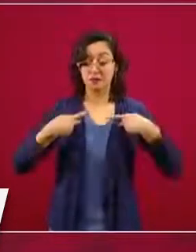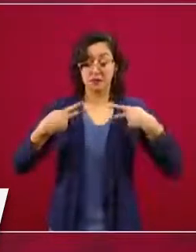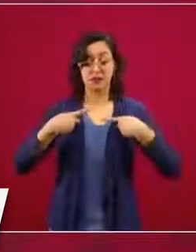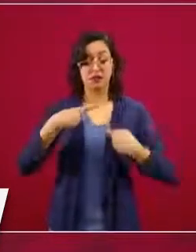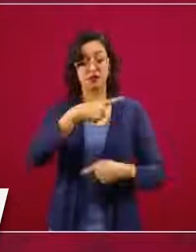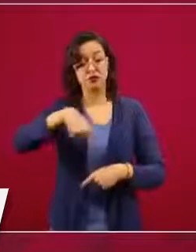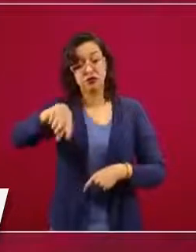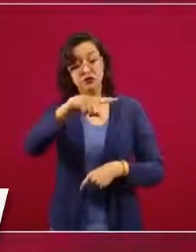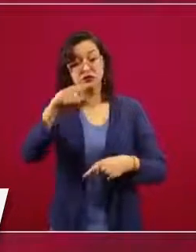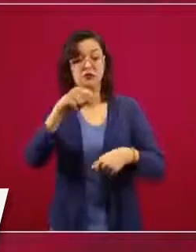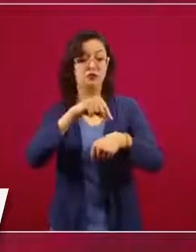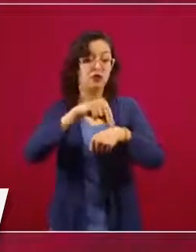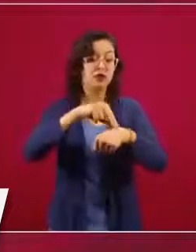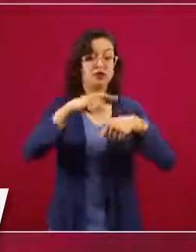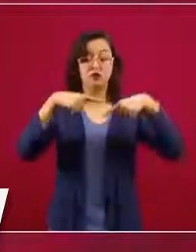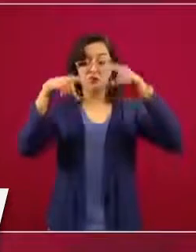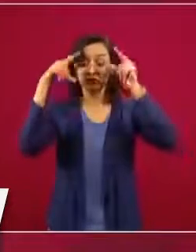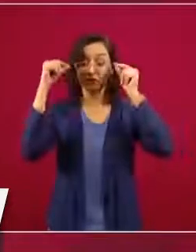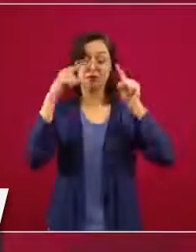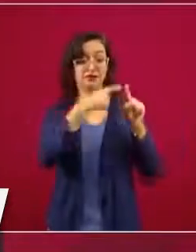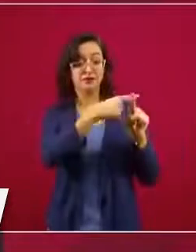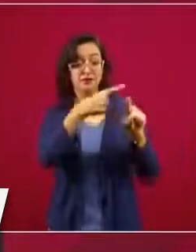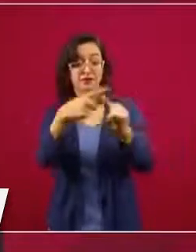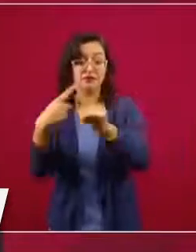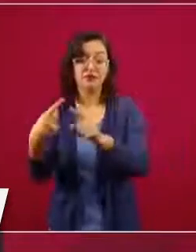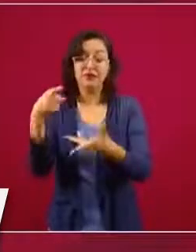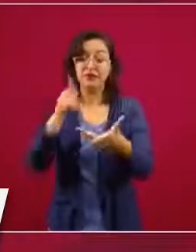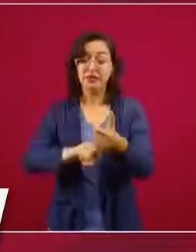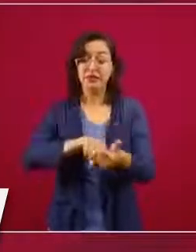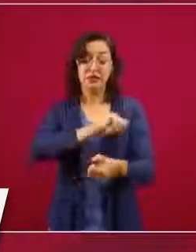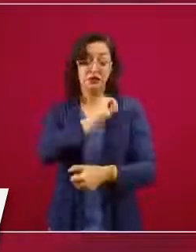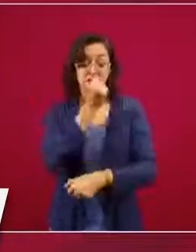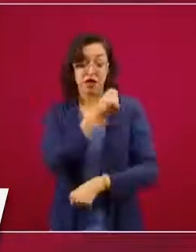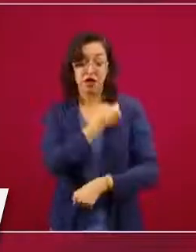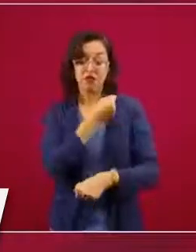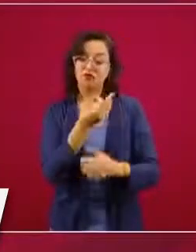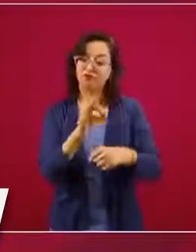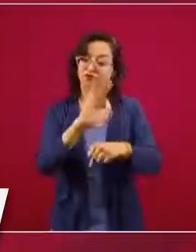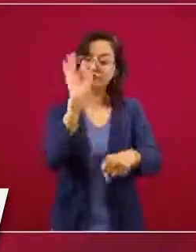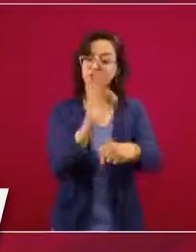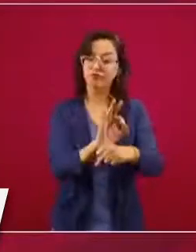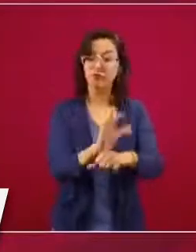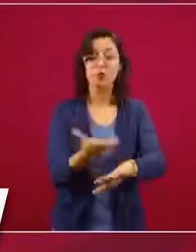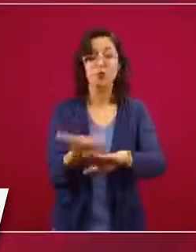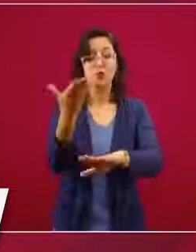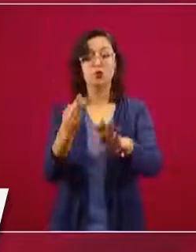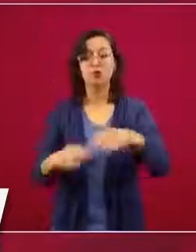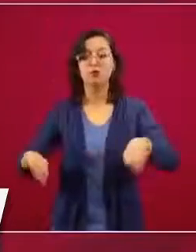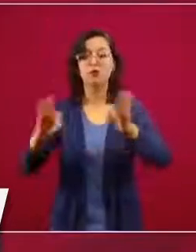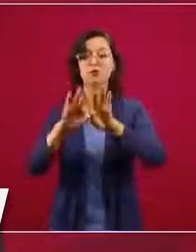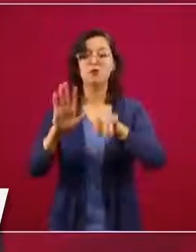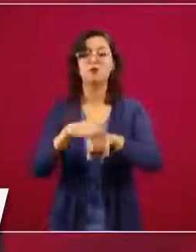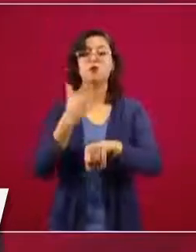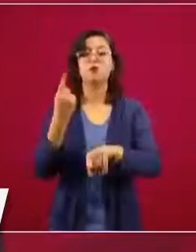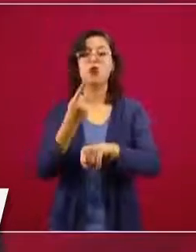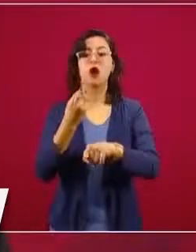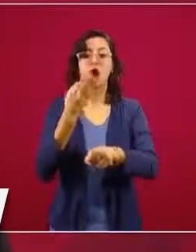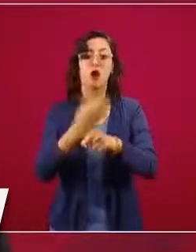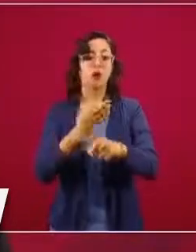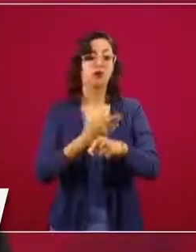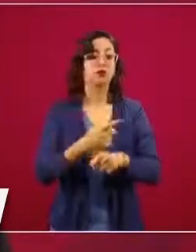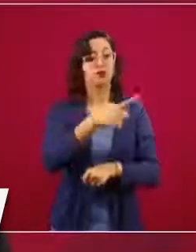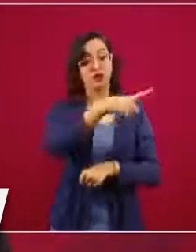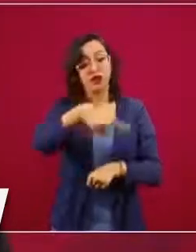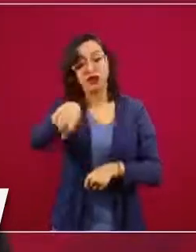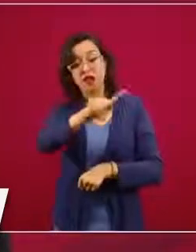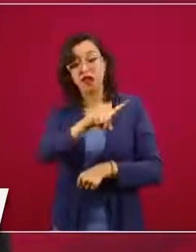se convierte en una de las prioridades más importantes, porque desafortunadamente todo el personal de salud que está cuidando a estos